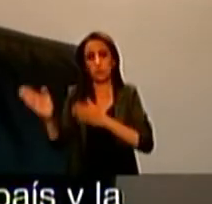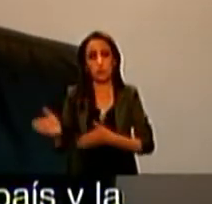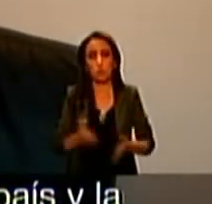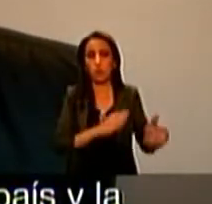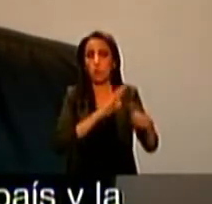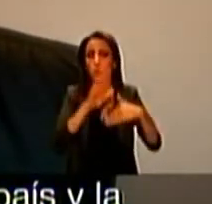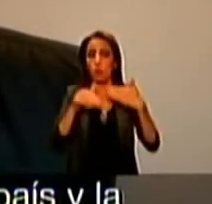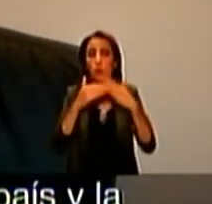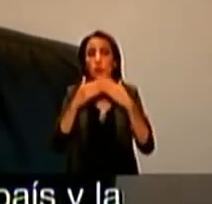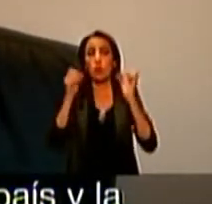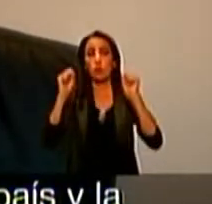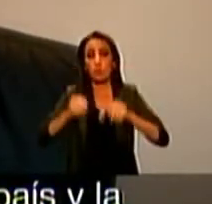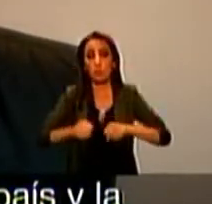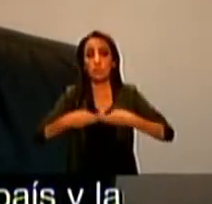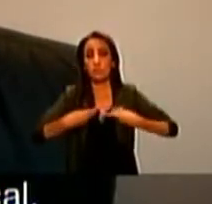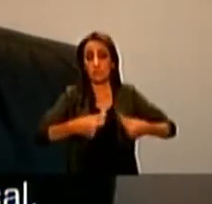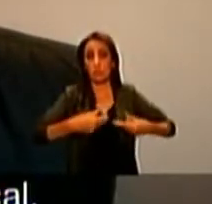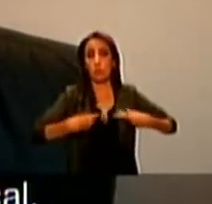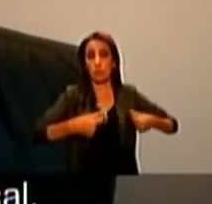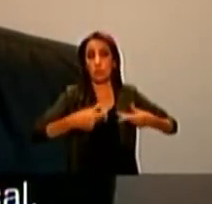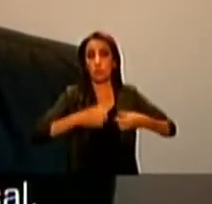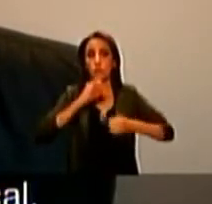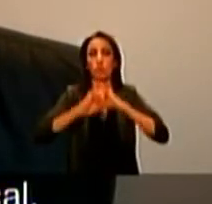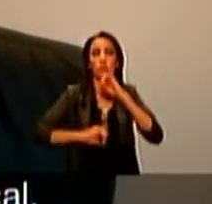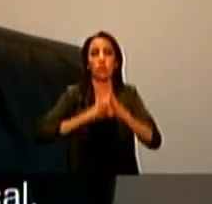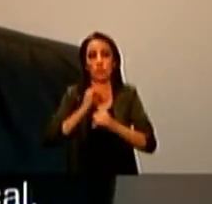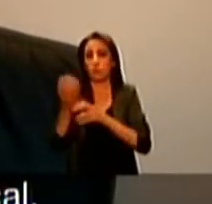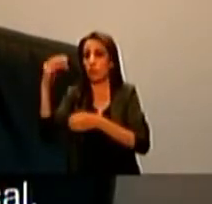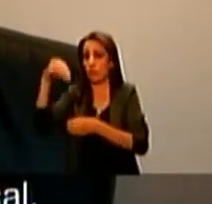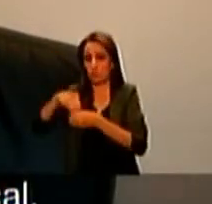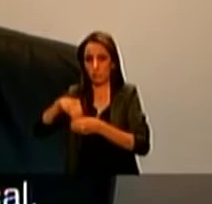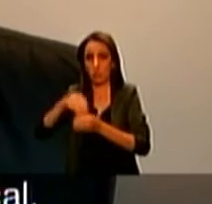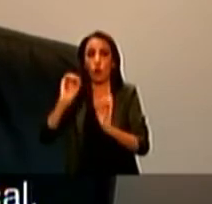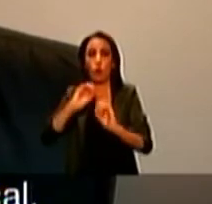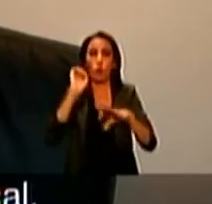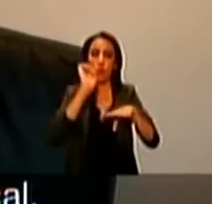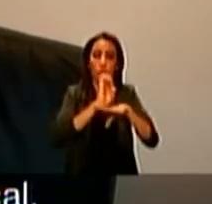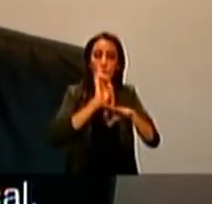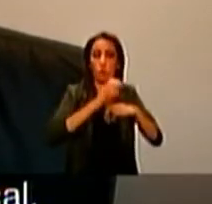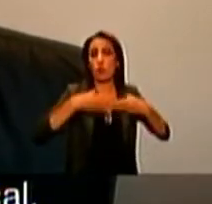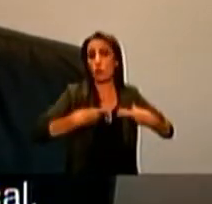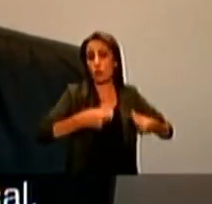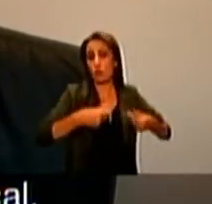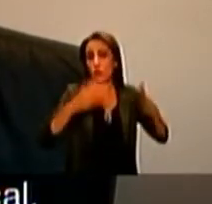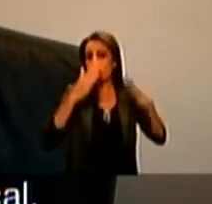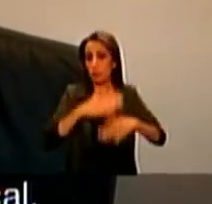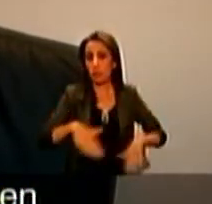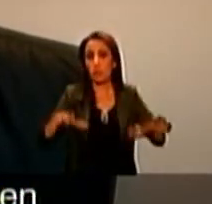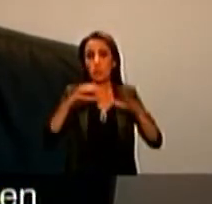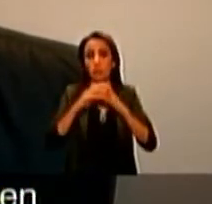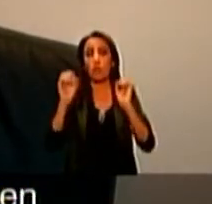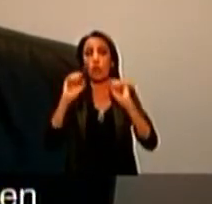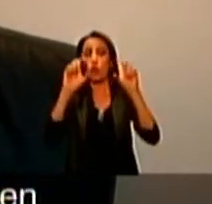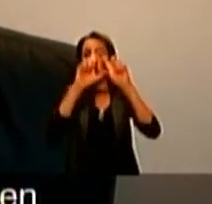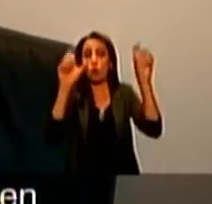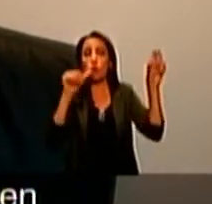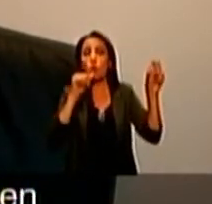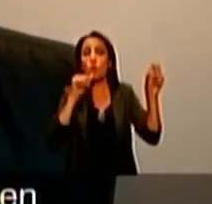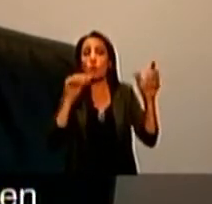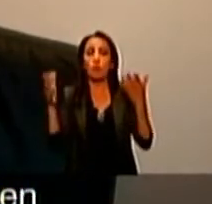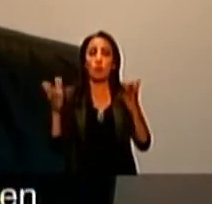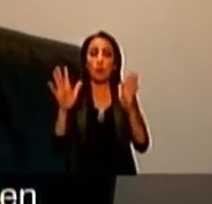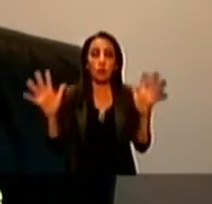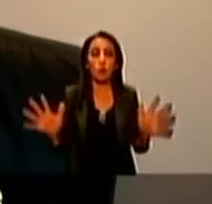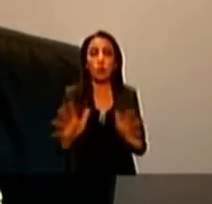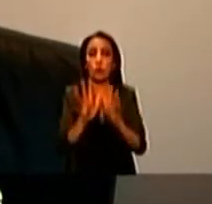transformación de este país viene por el lado privado, sea inversión extranjera o local. Y sin duda todas las señales que se leen al sector privado